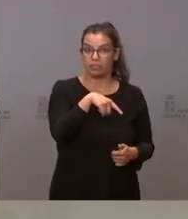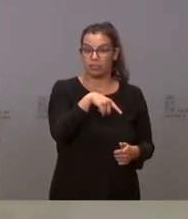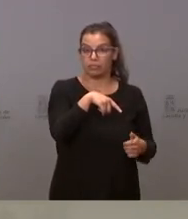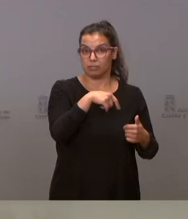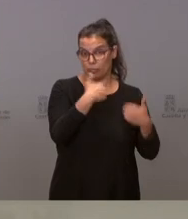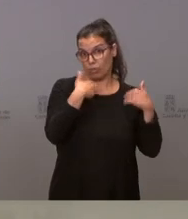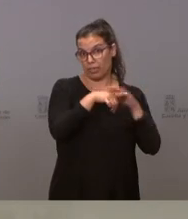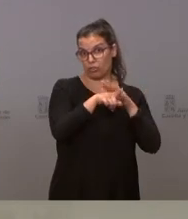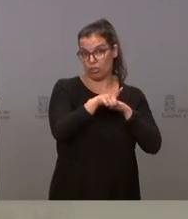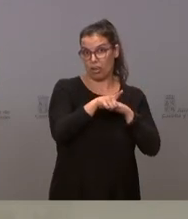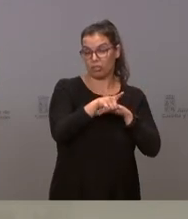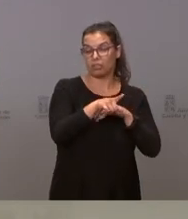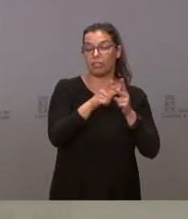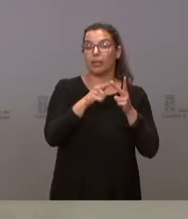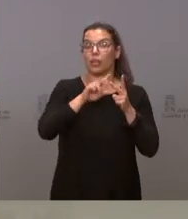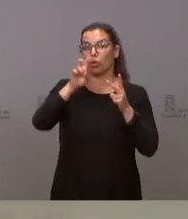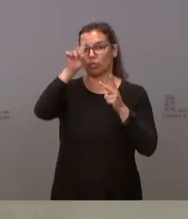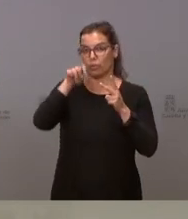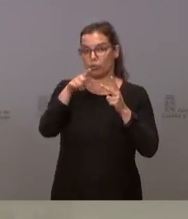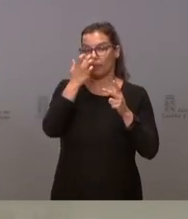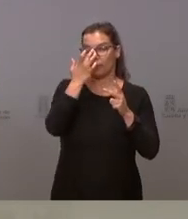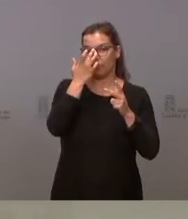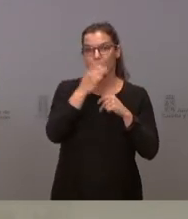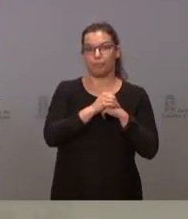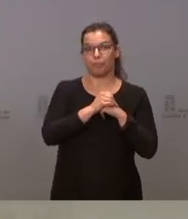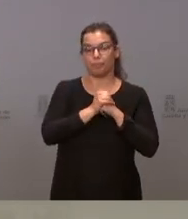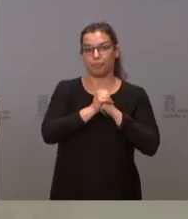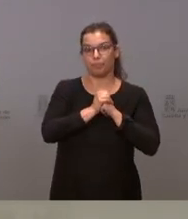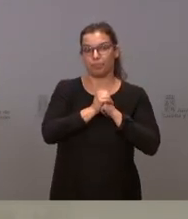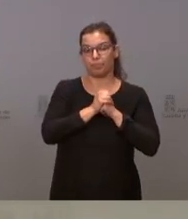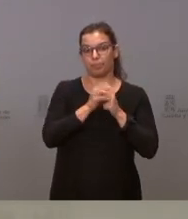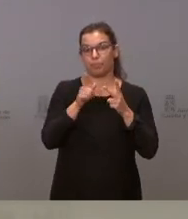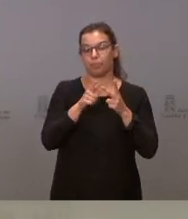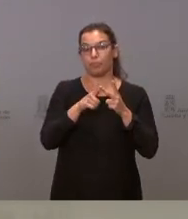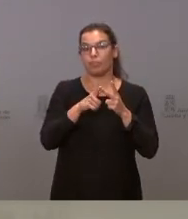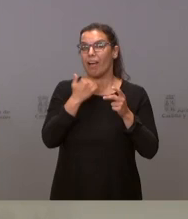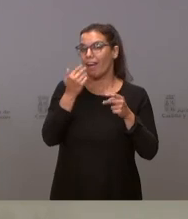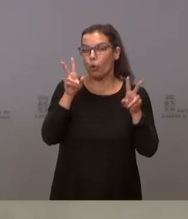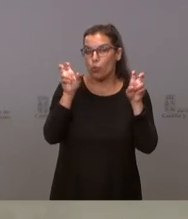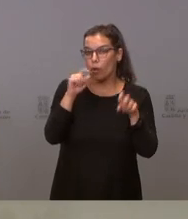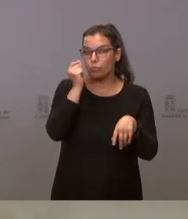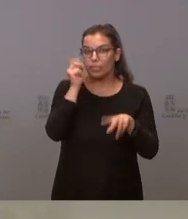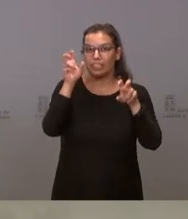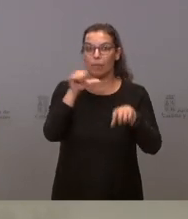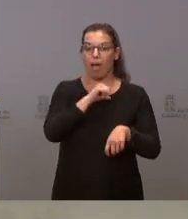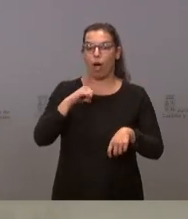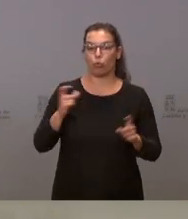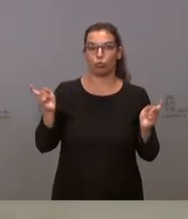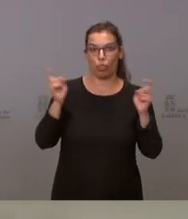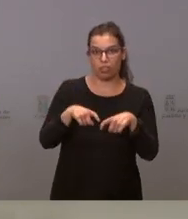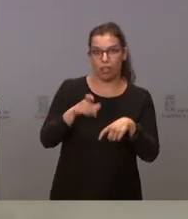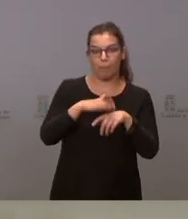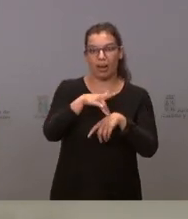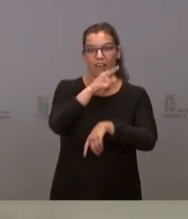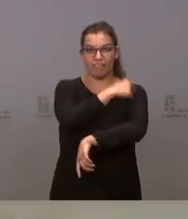organismos? Y luego, le quería preguntar también si hay novedades respecto a la autocita para la vacunación que